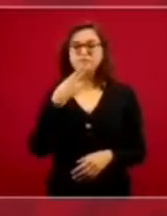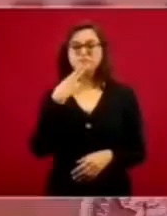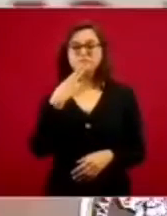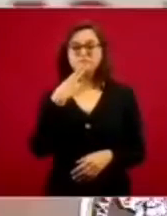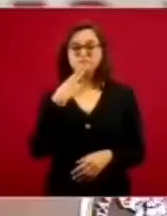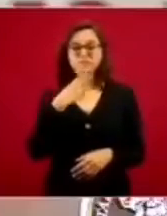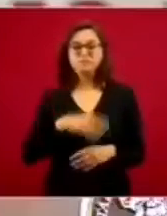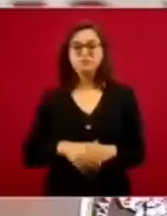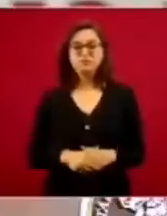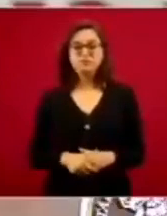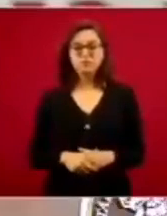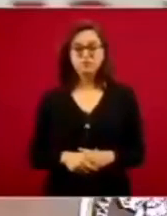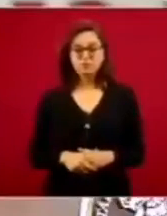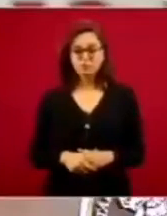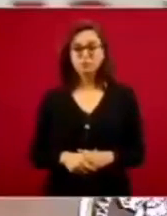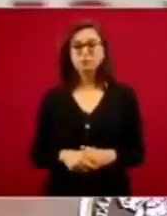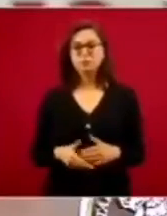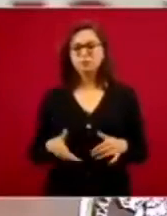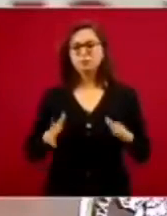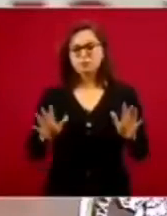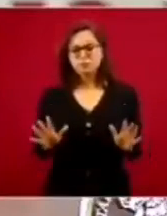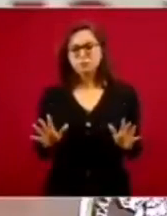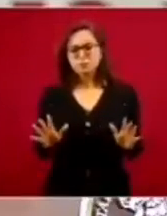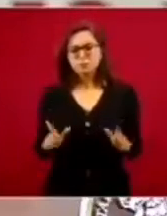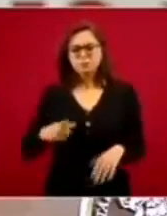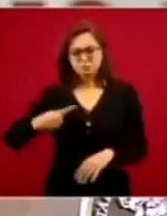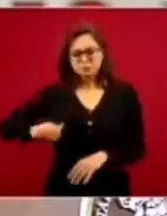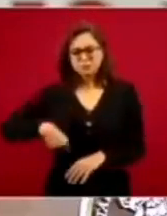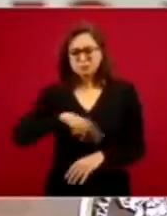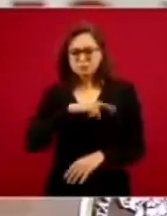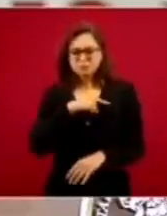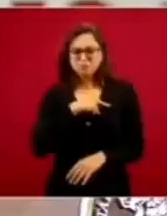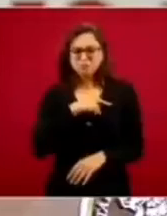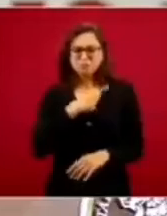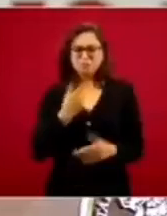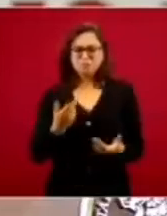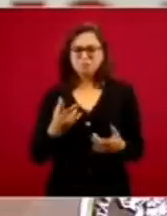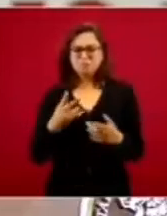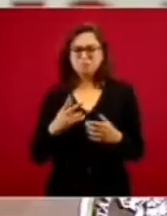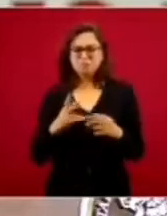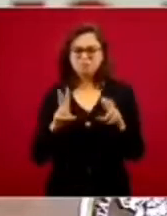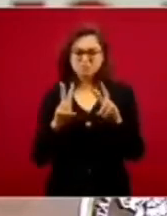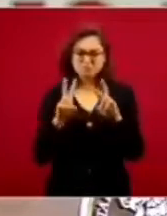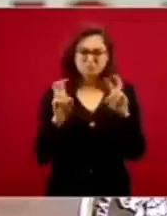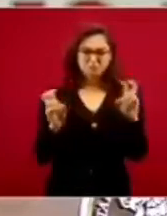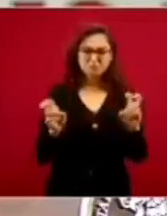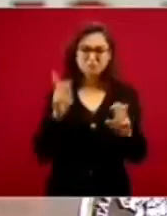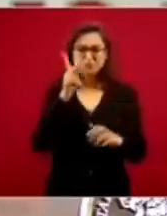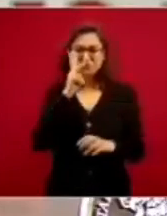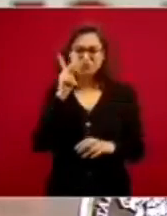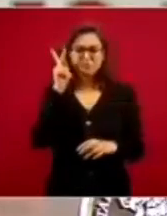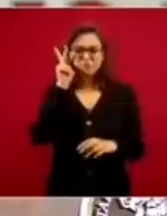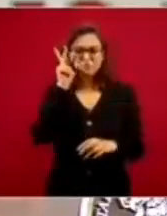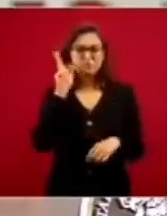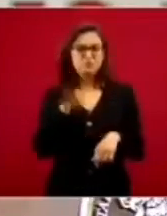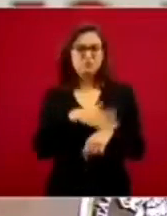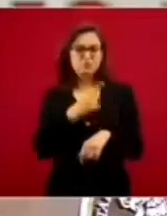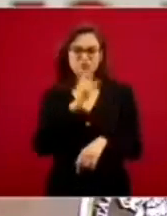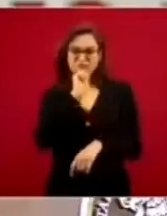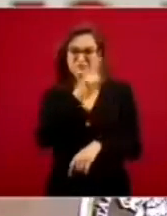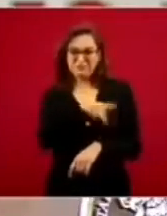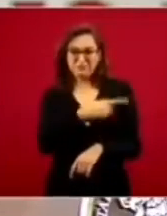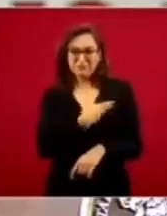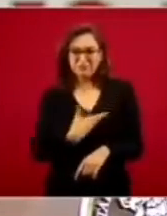Bueno, lo hicimos porque consideramos que el Papa es un jefe de Estado